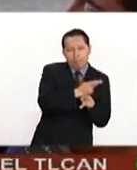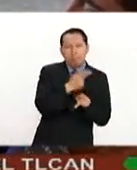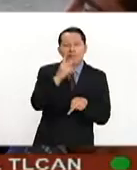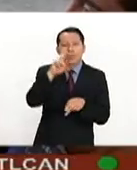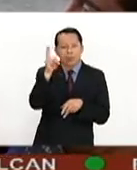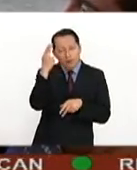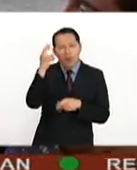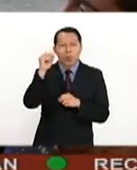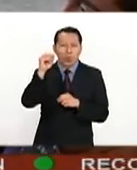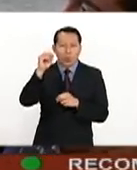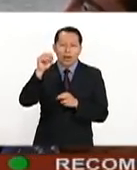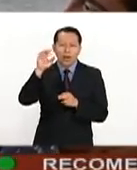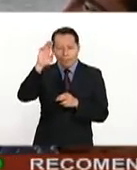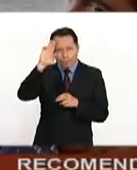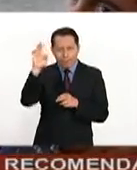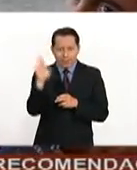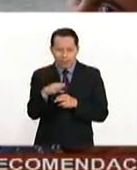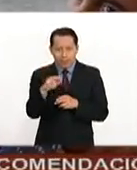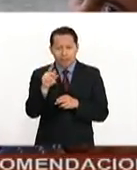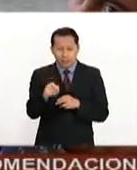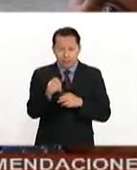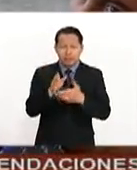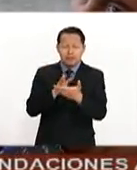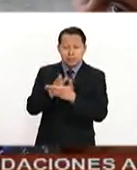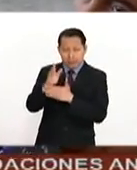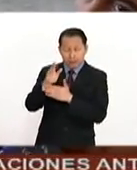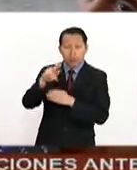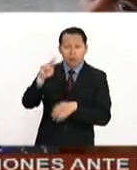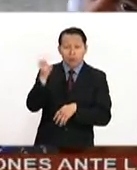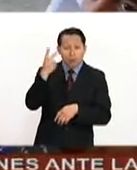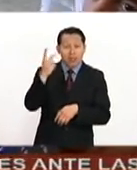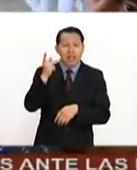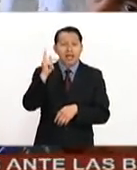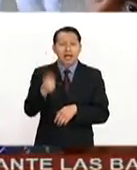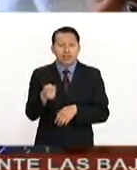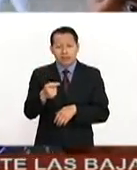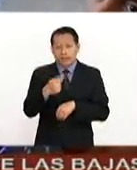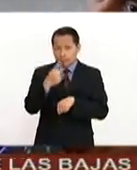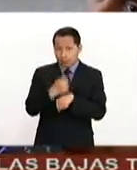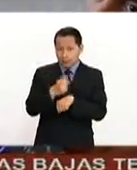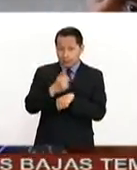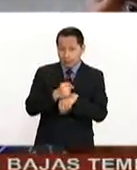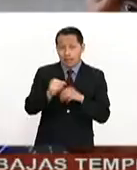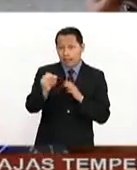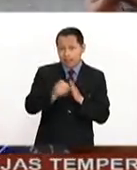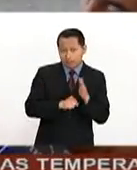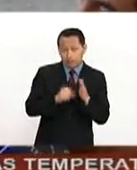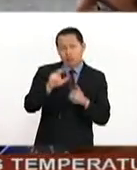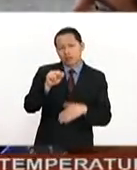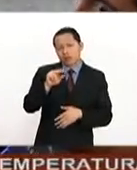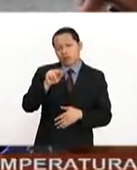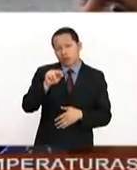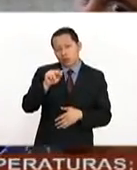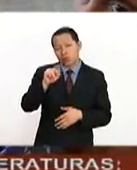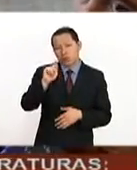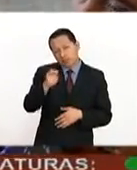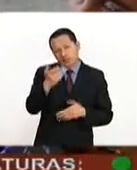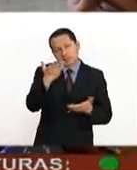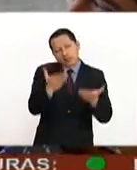posgrado. Entonces de ingresar al poli van a ingresar no al primer semestre, sino van a ingresar a los